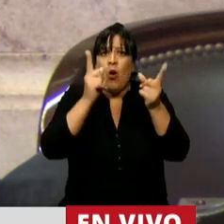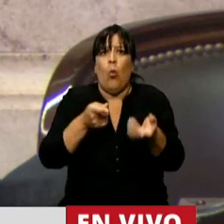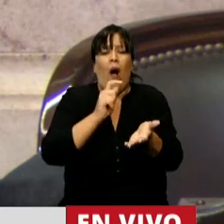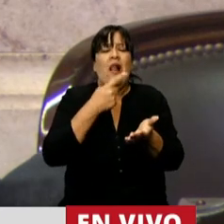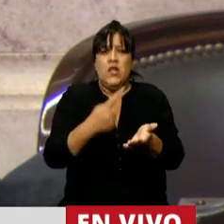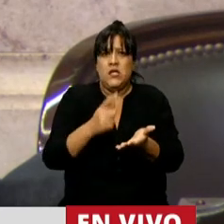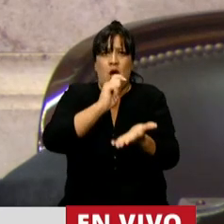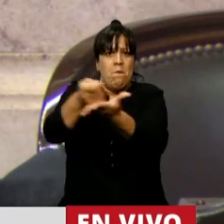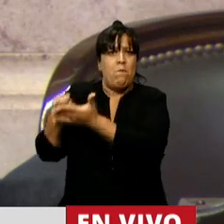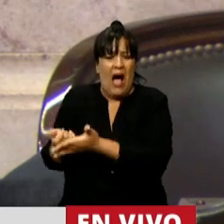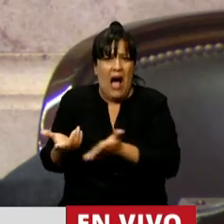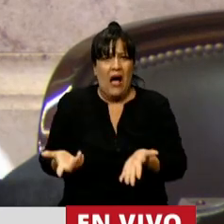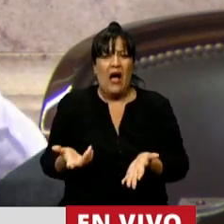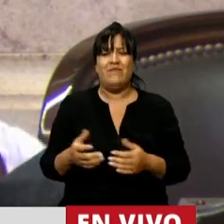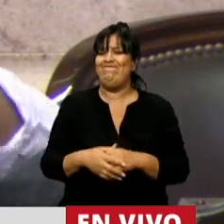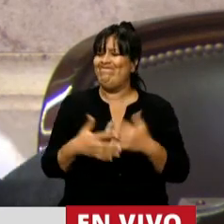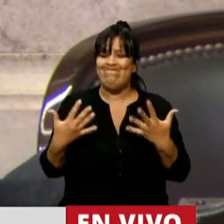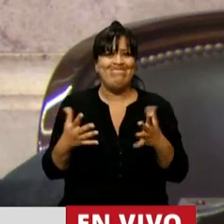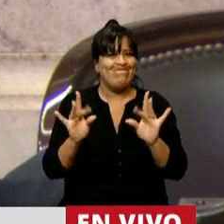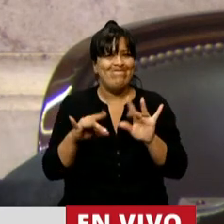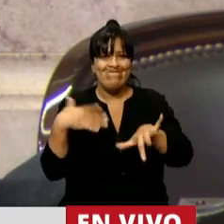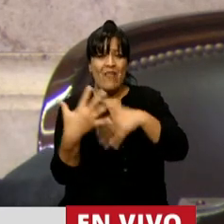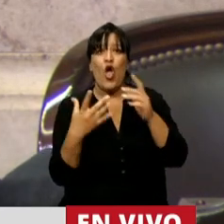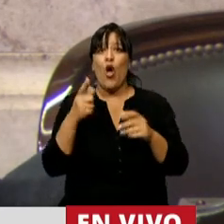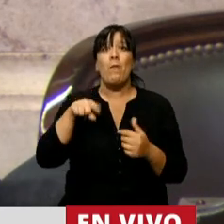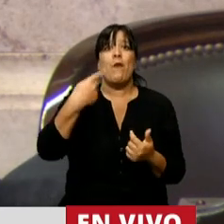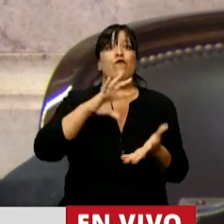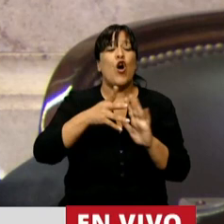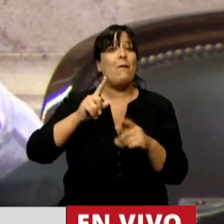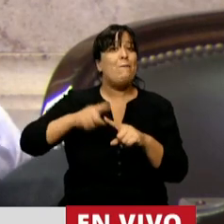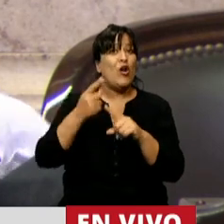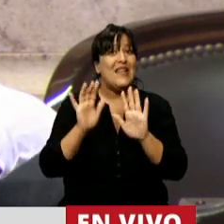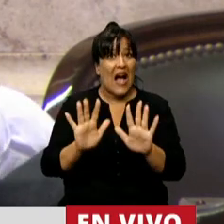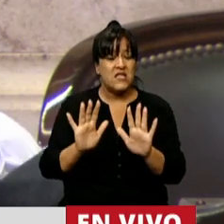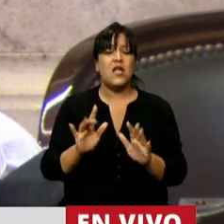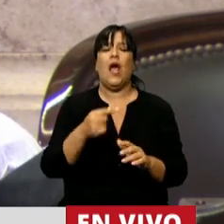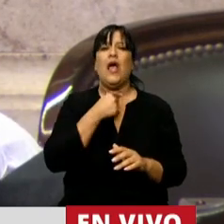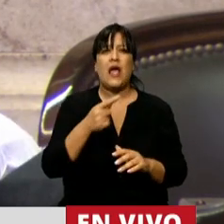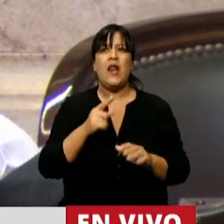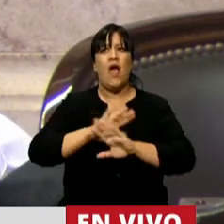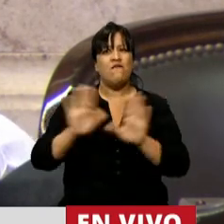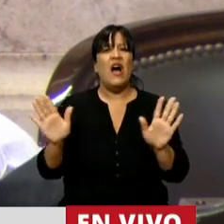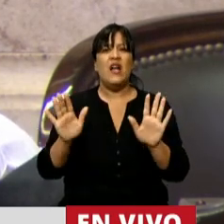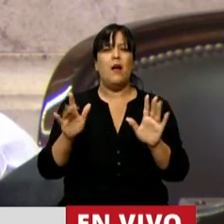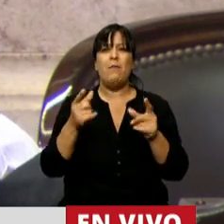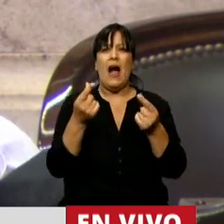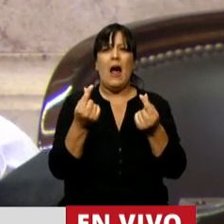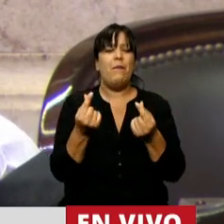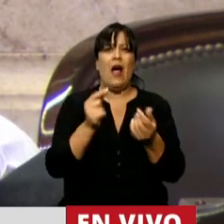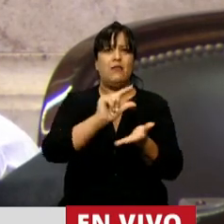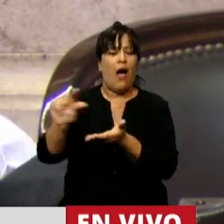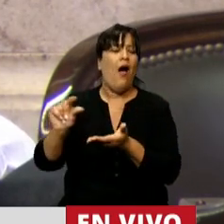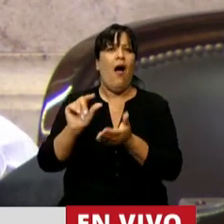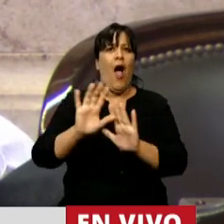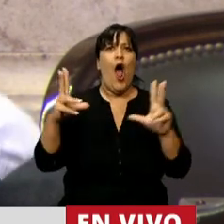comprometía además el Fondo de Garantía de Sustentabilidad. El próximo paso de esa política era declarar insustentable el sistema para volver a